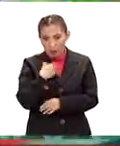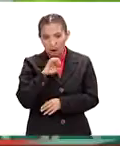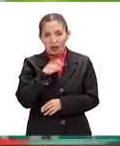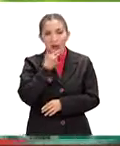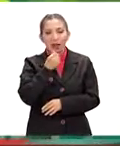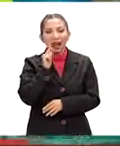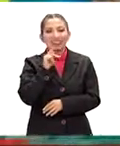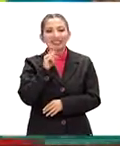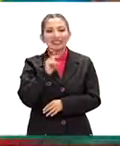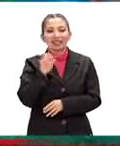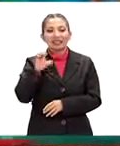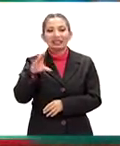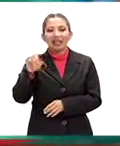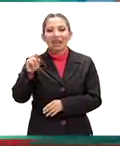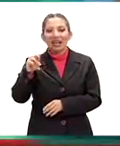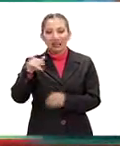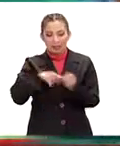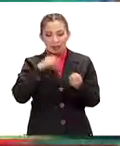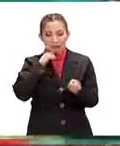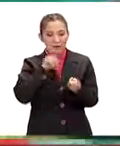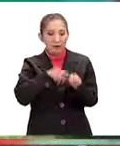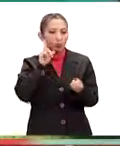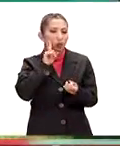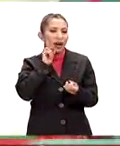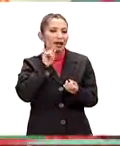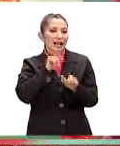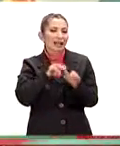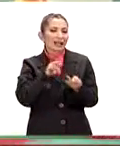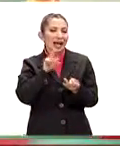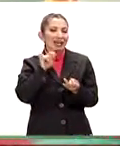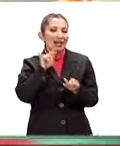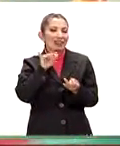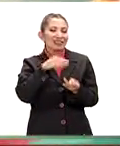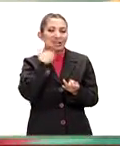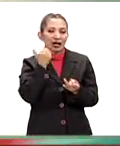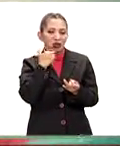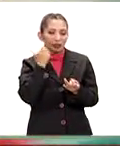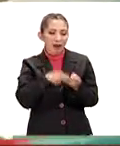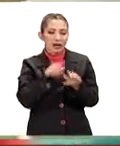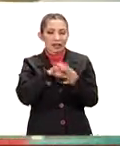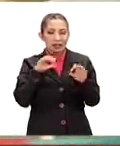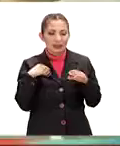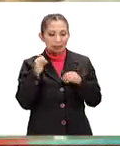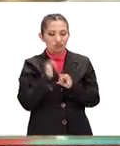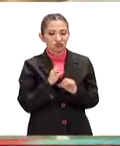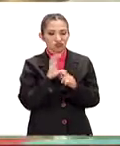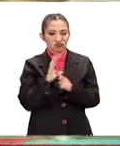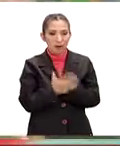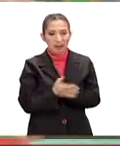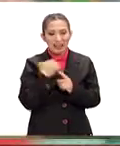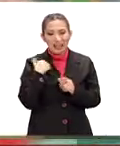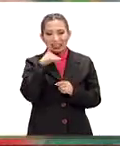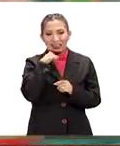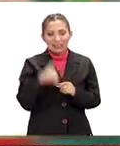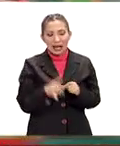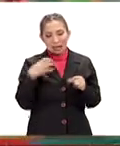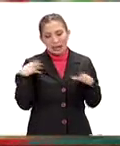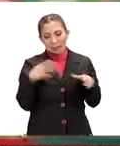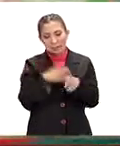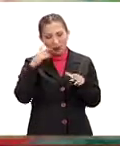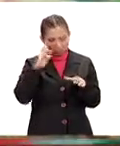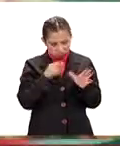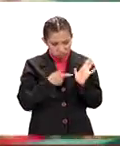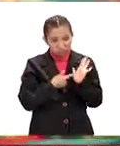esloveno Alexander Seferin. Estuvo también ahí la alcaldesa de Roma, Virginia Rayi, y el Comité Olímpico Italiano, para, pues,